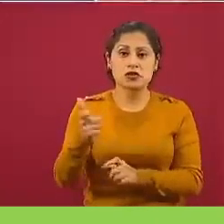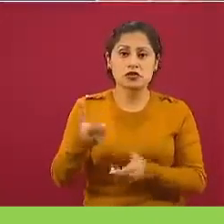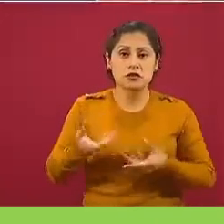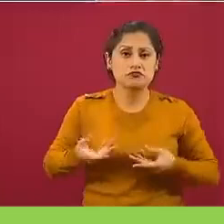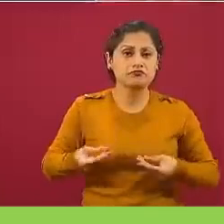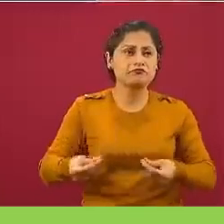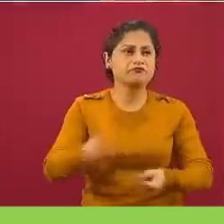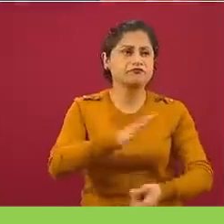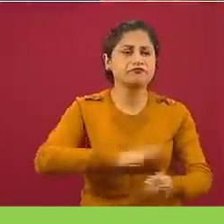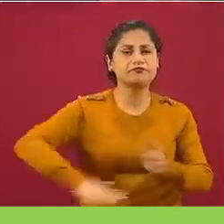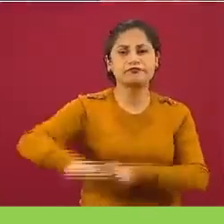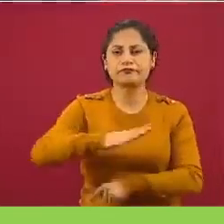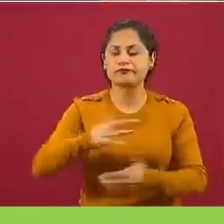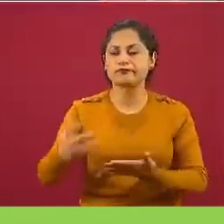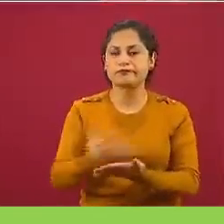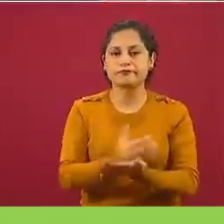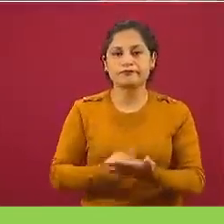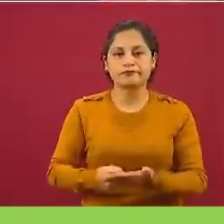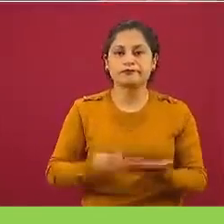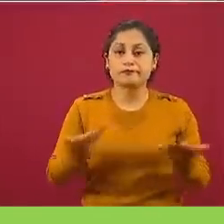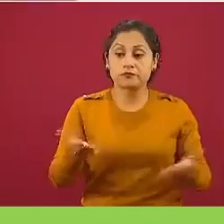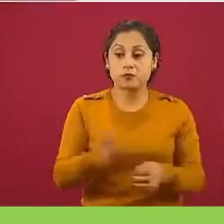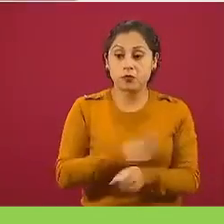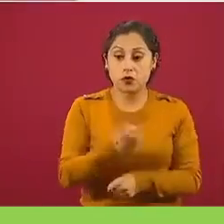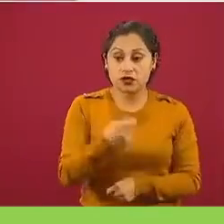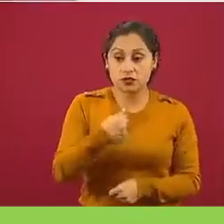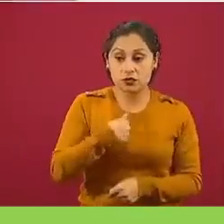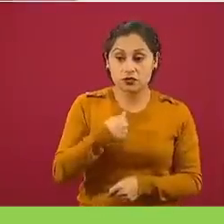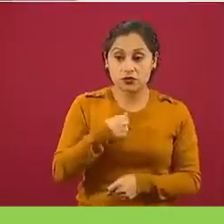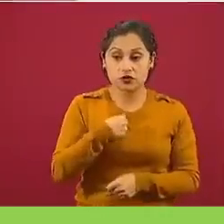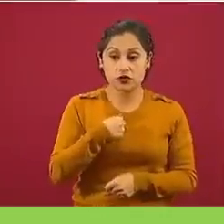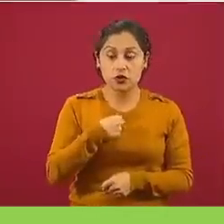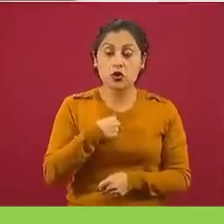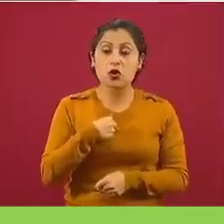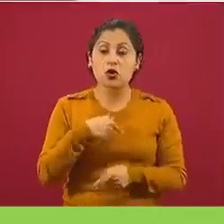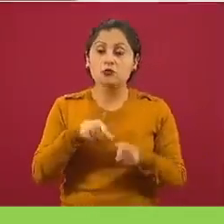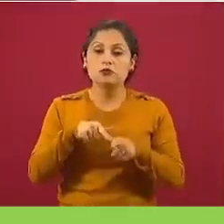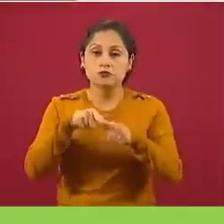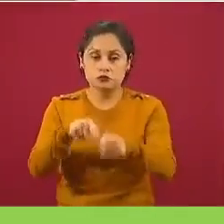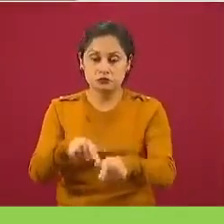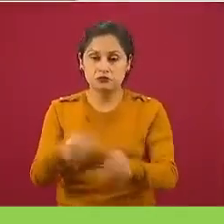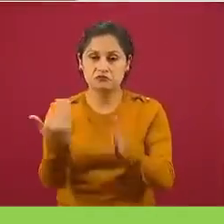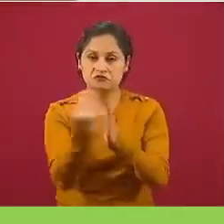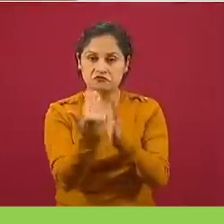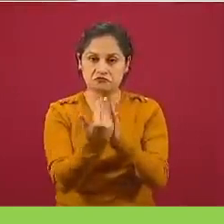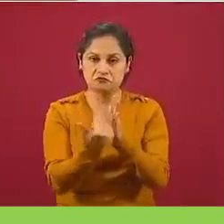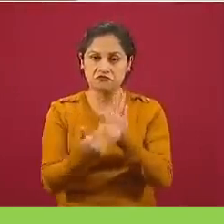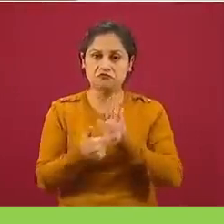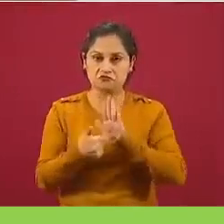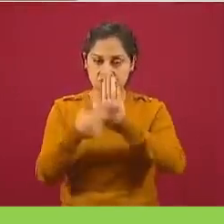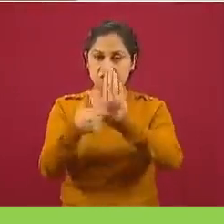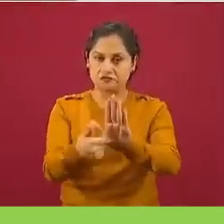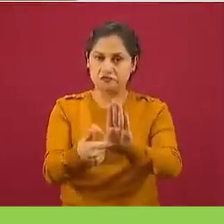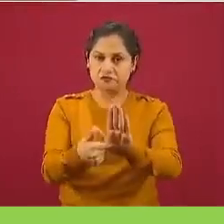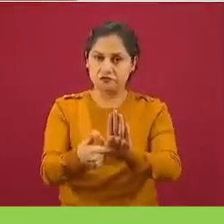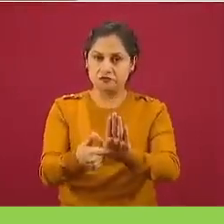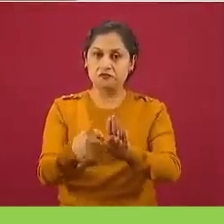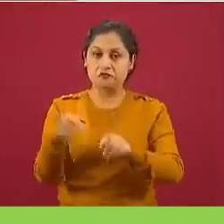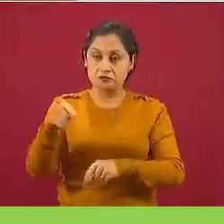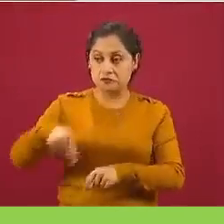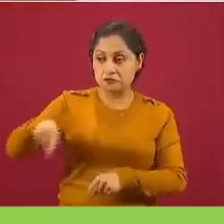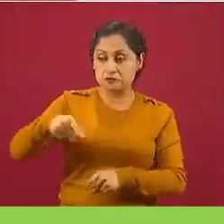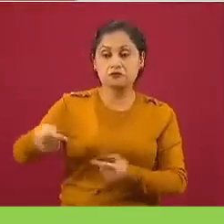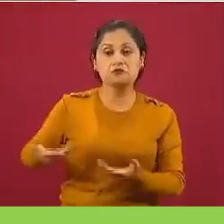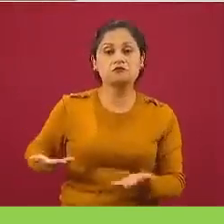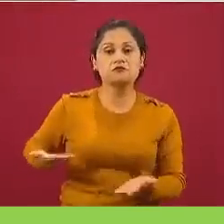seguiré insistiendo en algunos otros puntos que también nos ha propuesto la